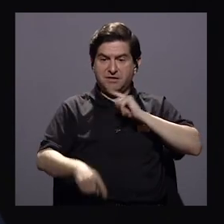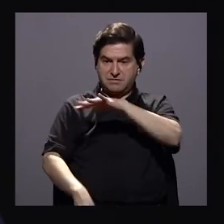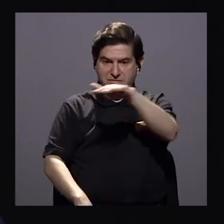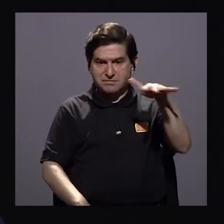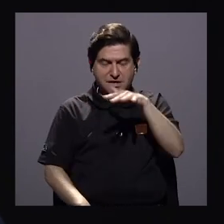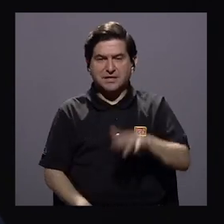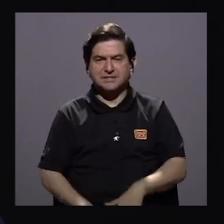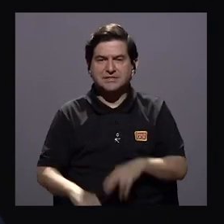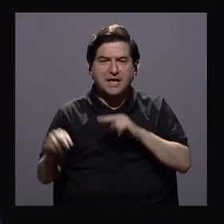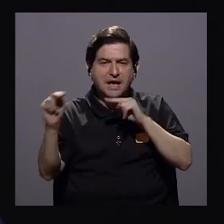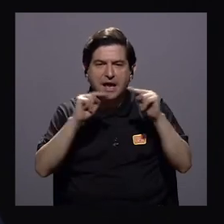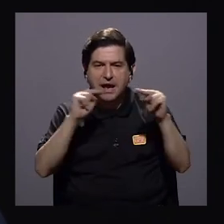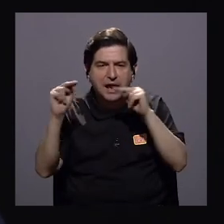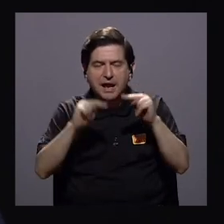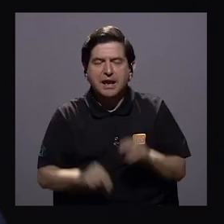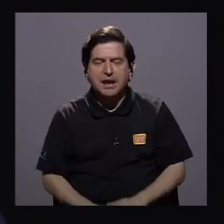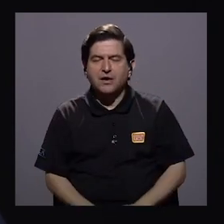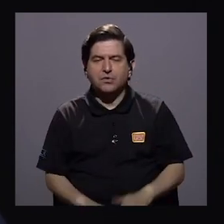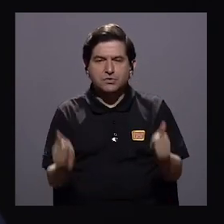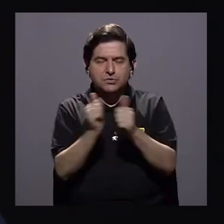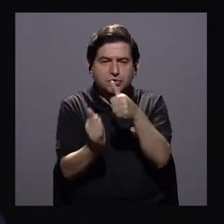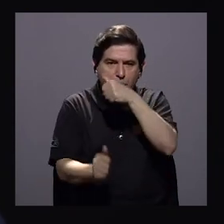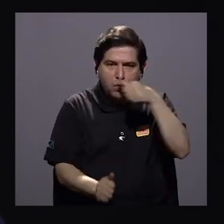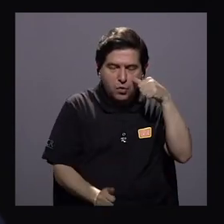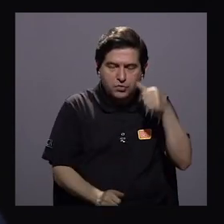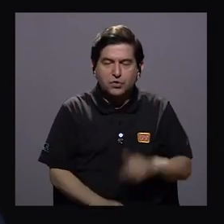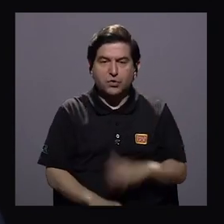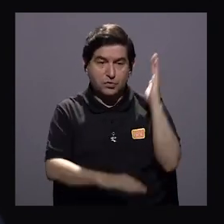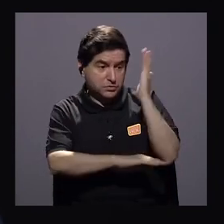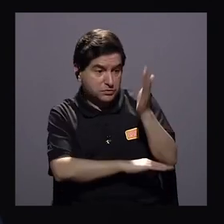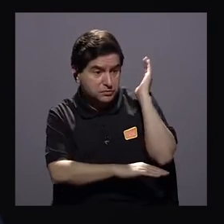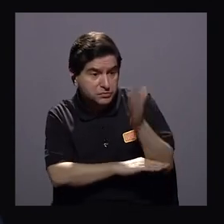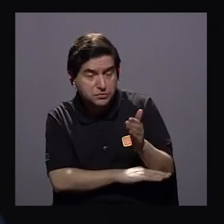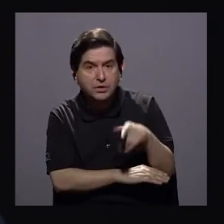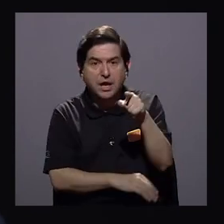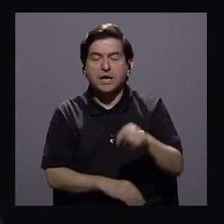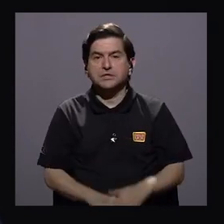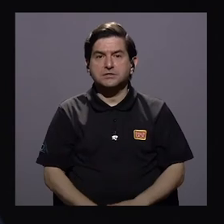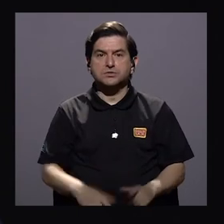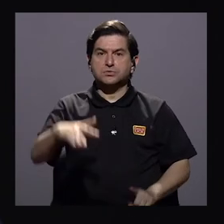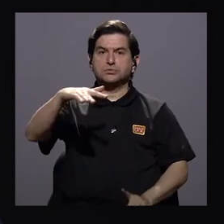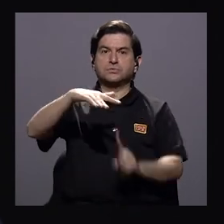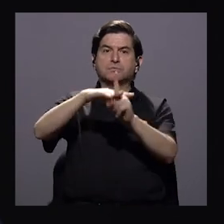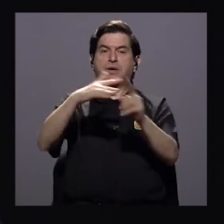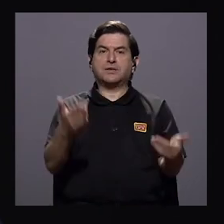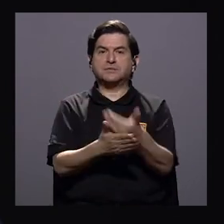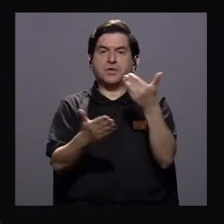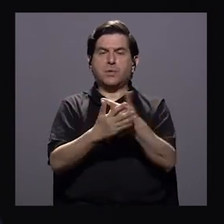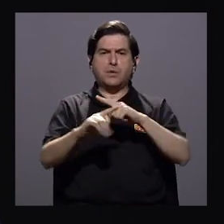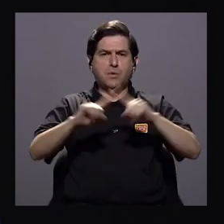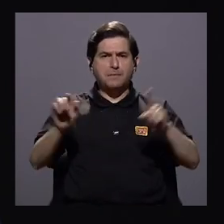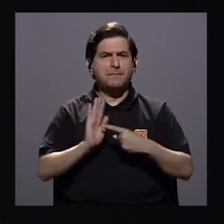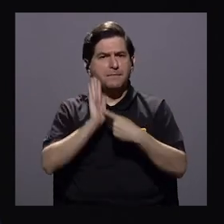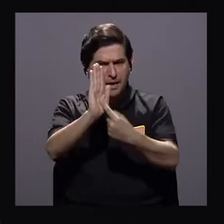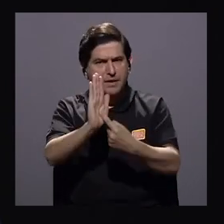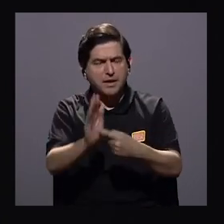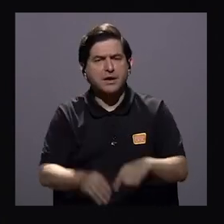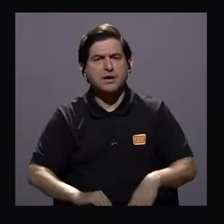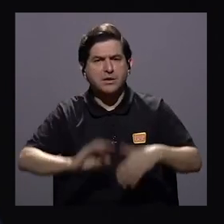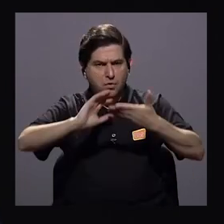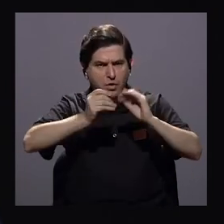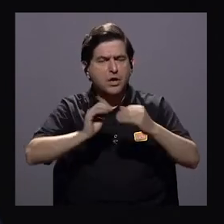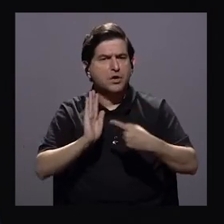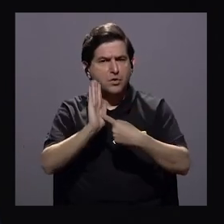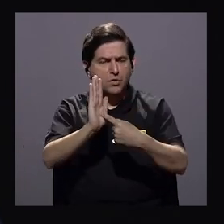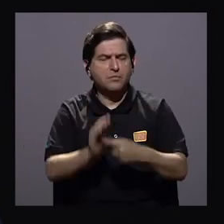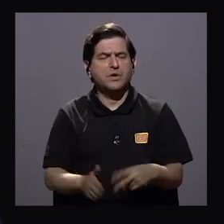esto del narco es algo nuevo, pero que verdaderamente aparece fotografiado ahí de una manera muy sistemática. Y voy a sumar algunos datos